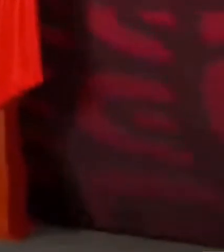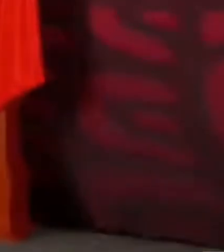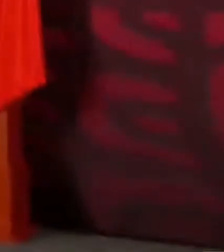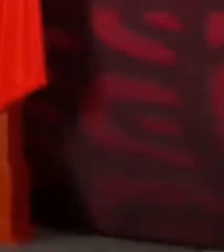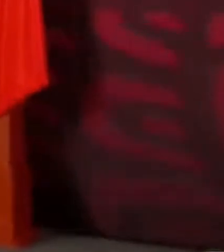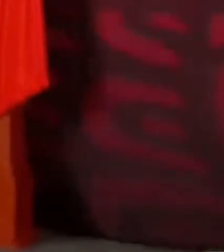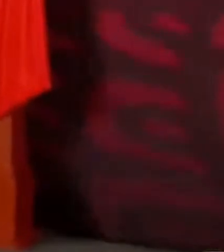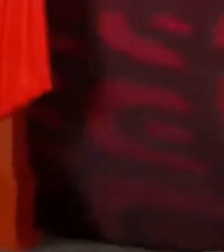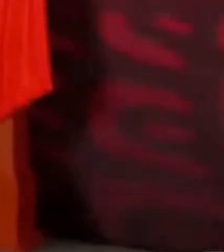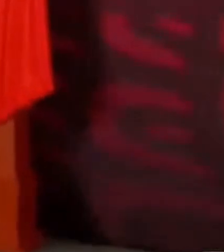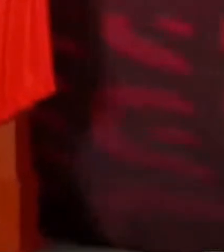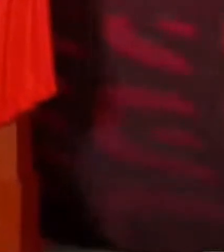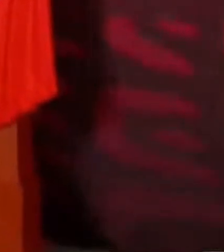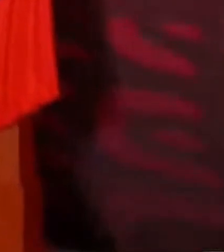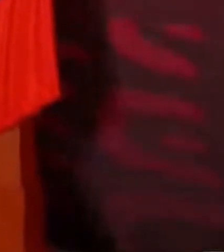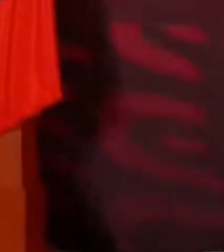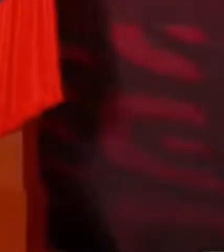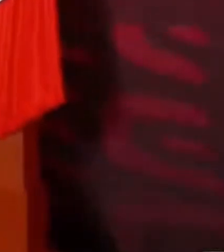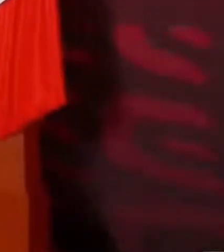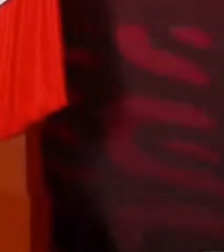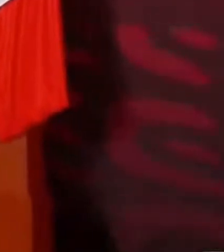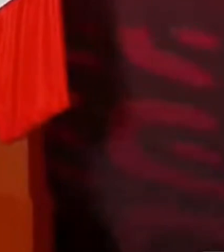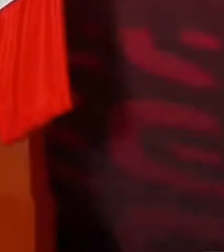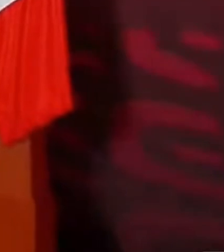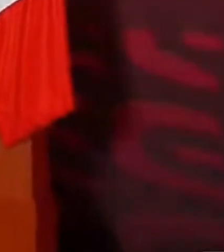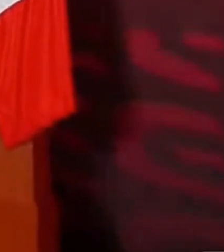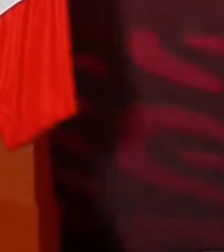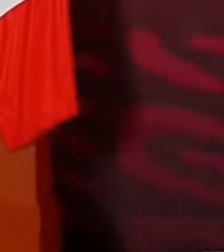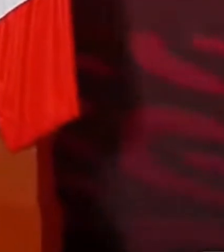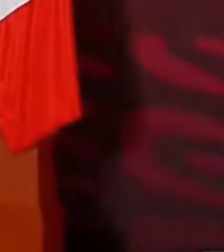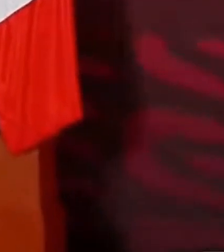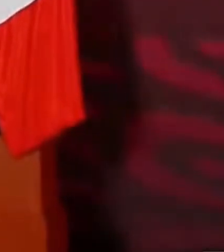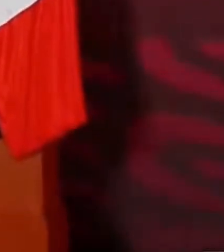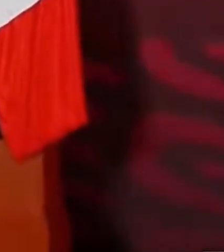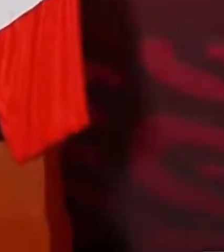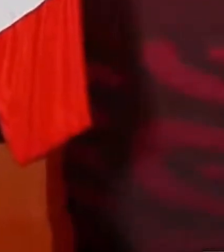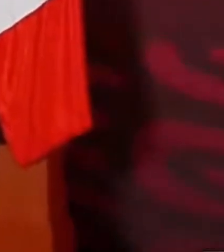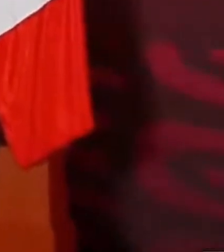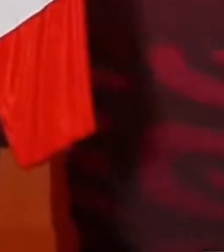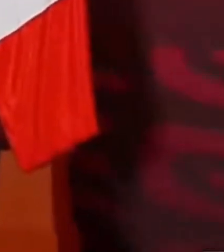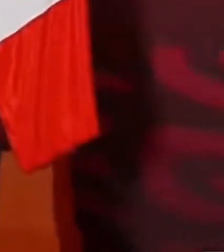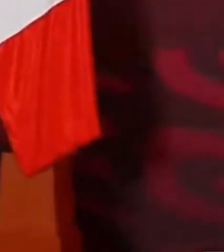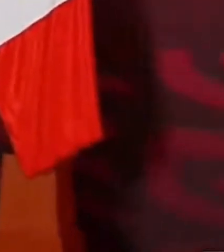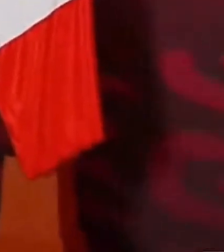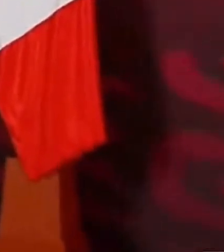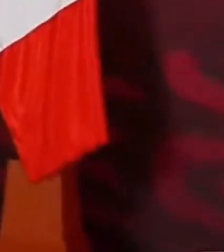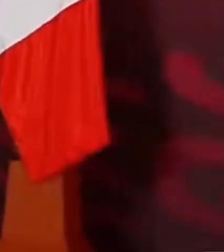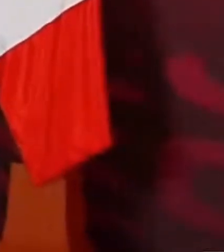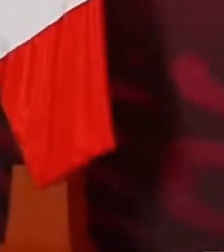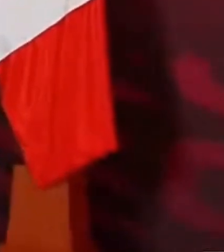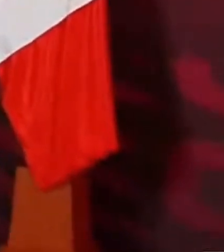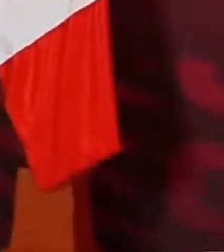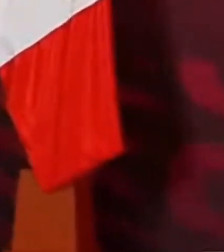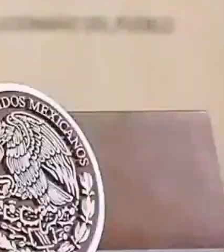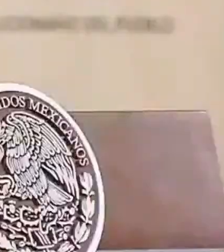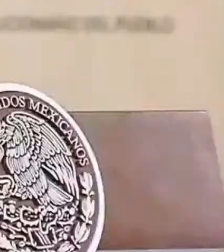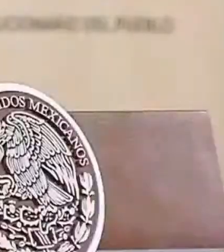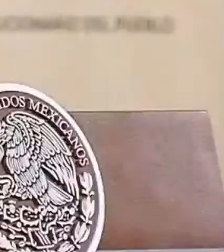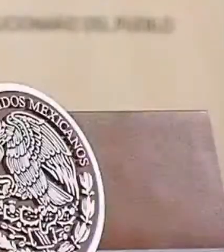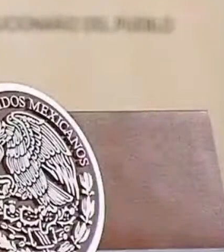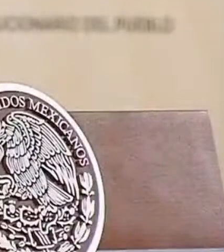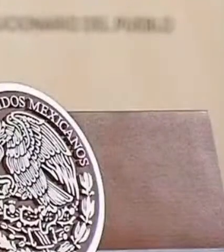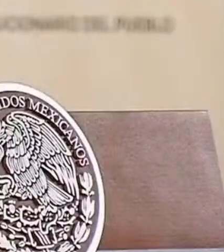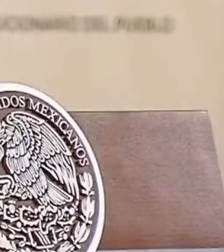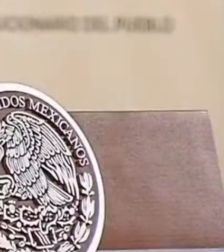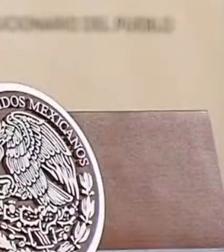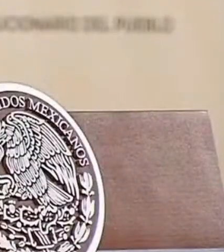voy a volver a poner el video para ver si de la